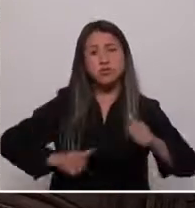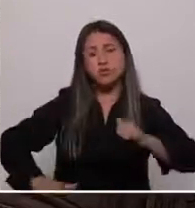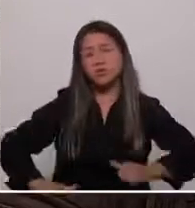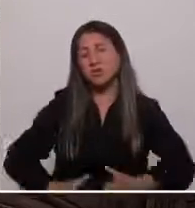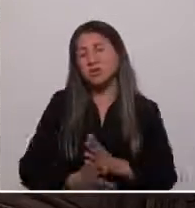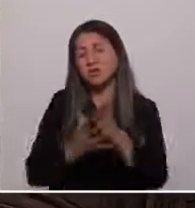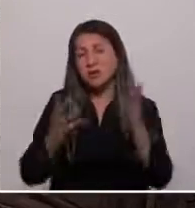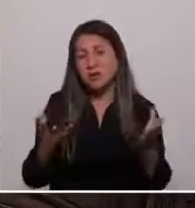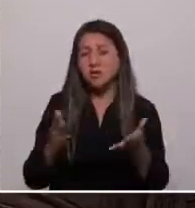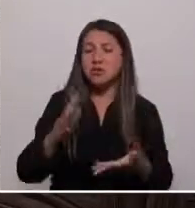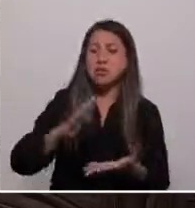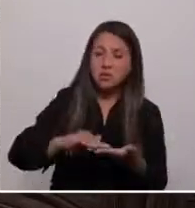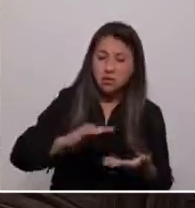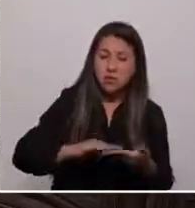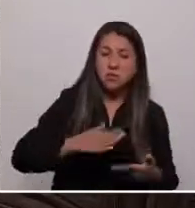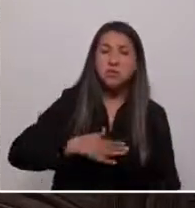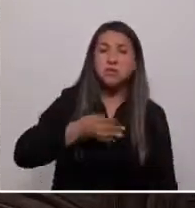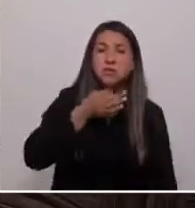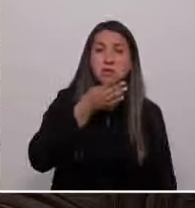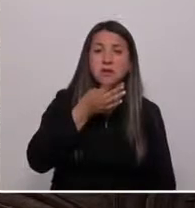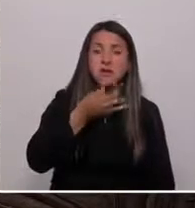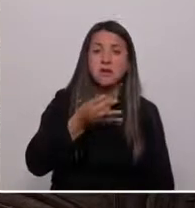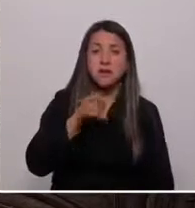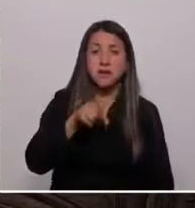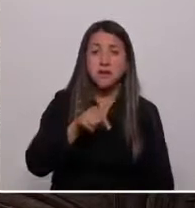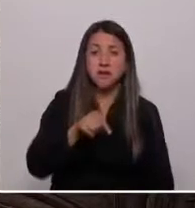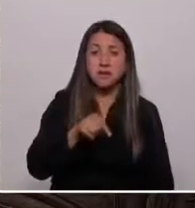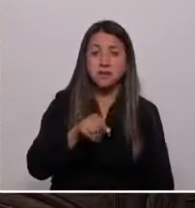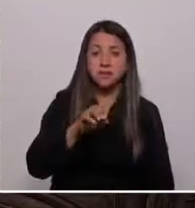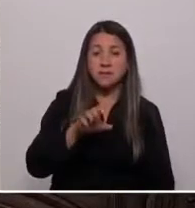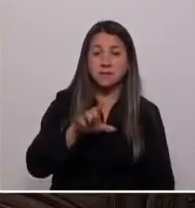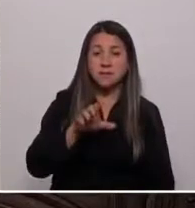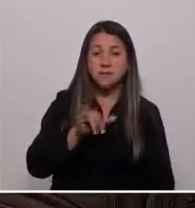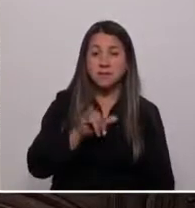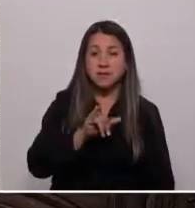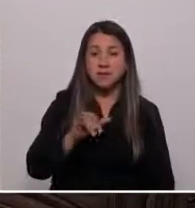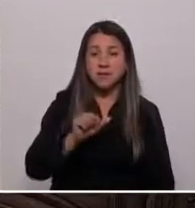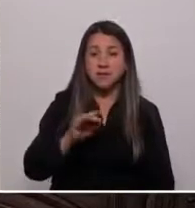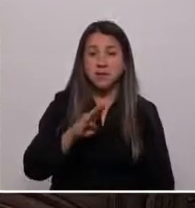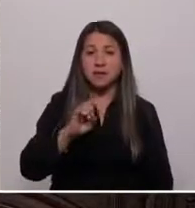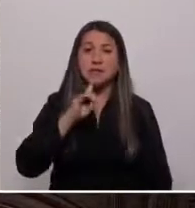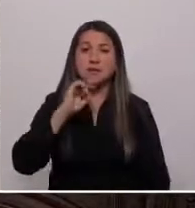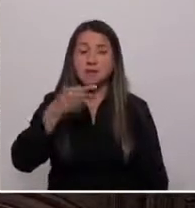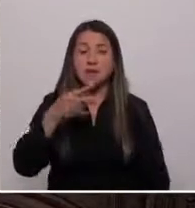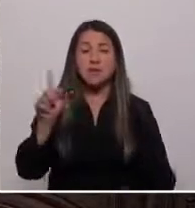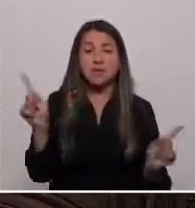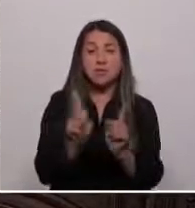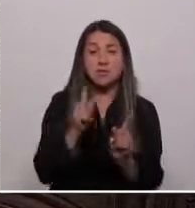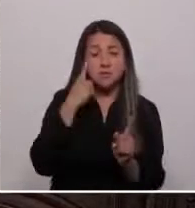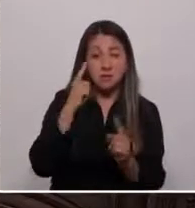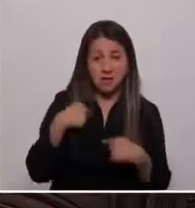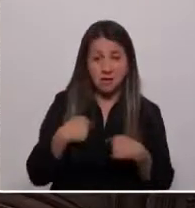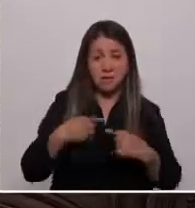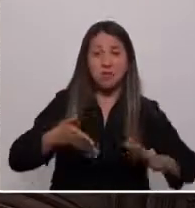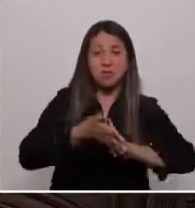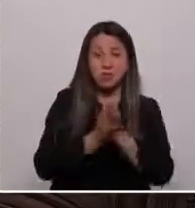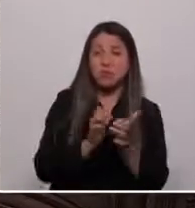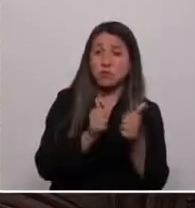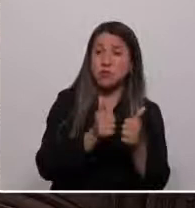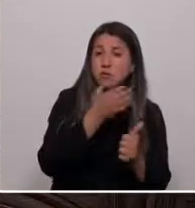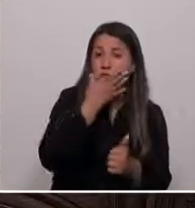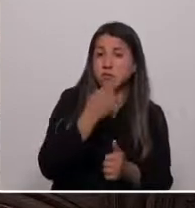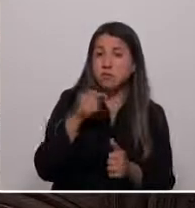Disculpenme que le dedique esta posibilidad a Elizabeth Morales Farías, el resumen para mí de todo lo bueno y hermoso de este mundo,